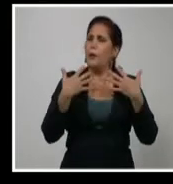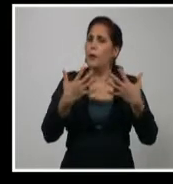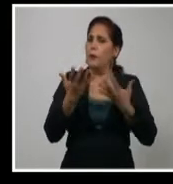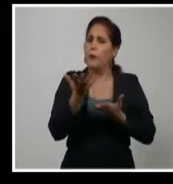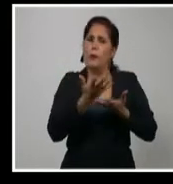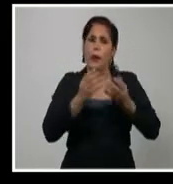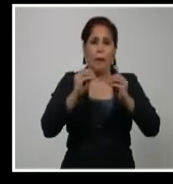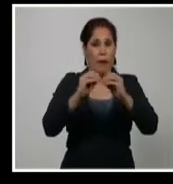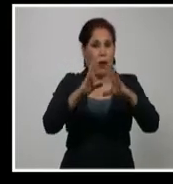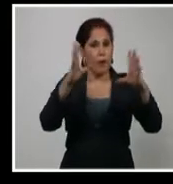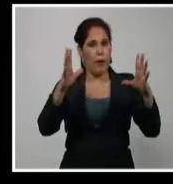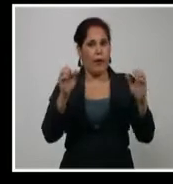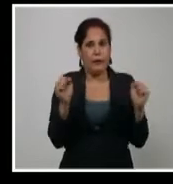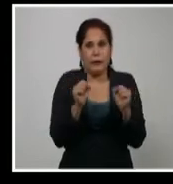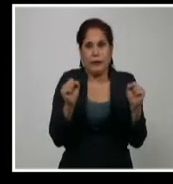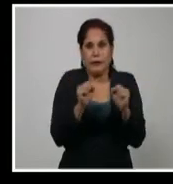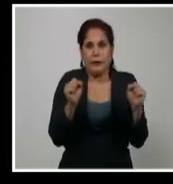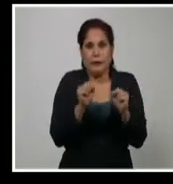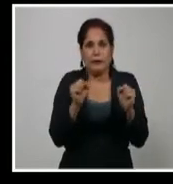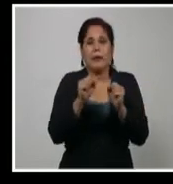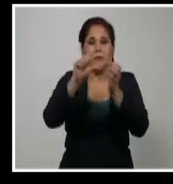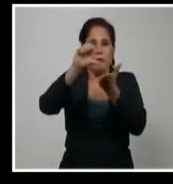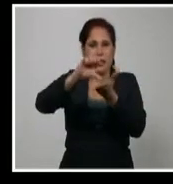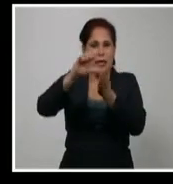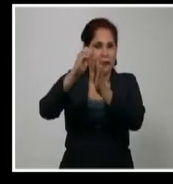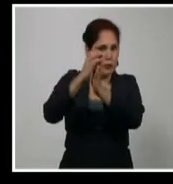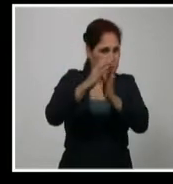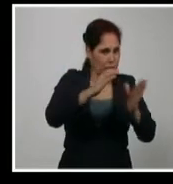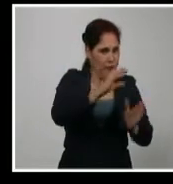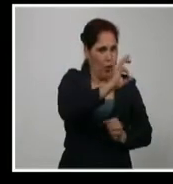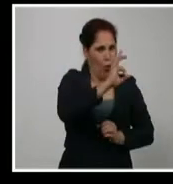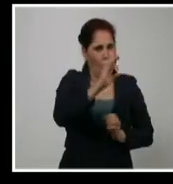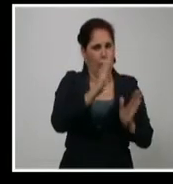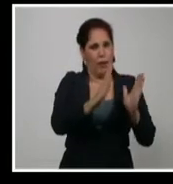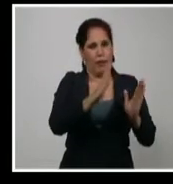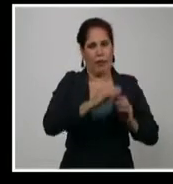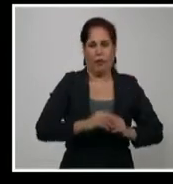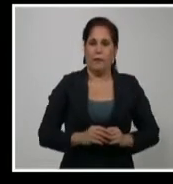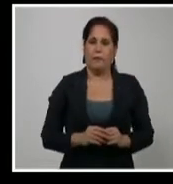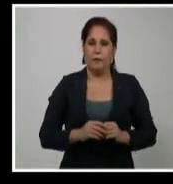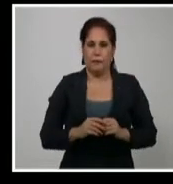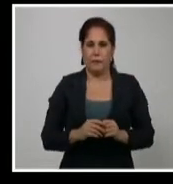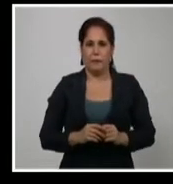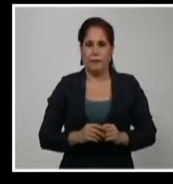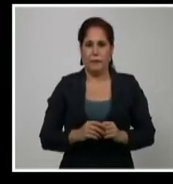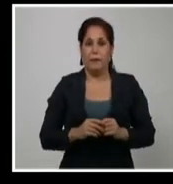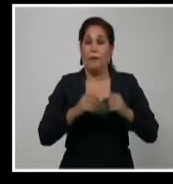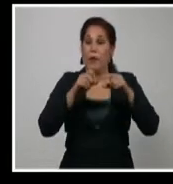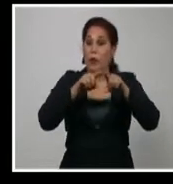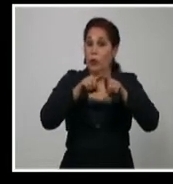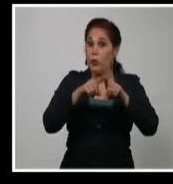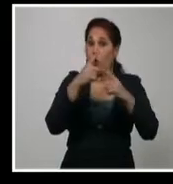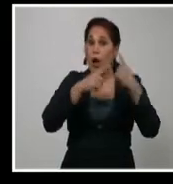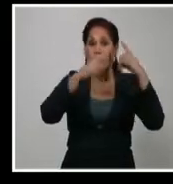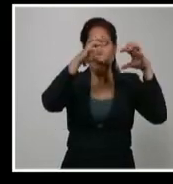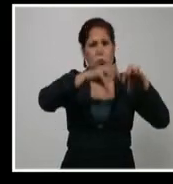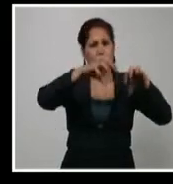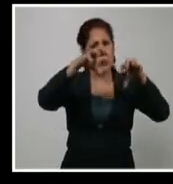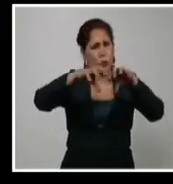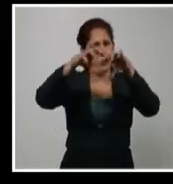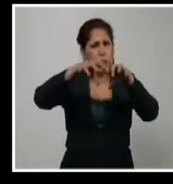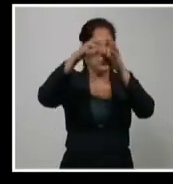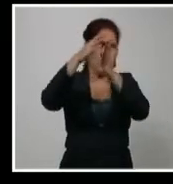madrugadas frías hacia zonas del interior de la parte occidental y central. Y acompañado de algunas lluvias para